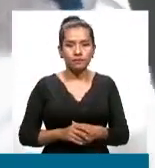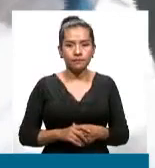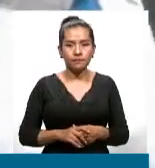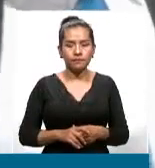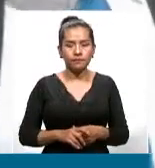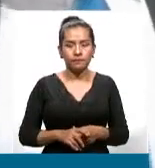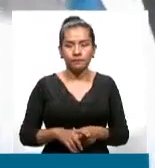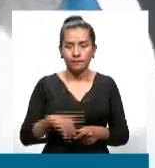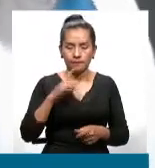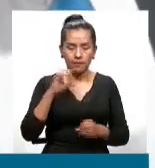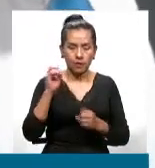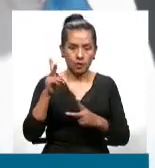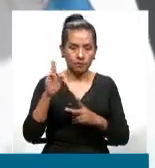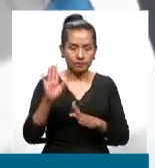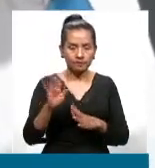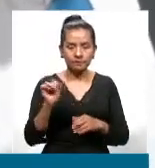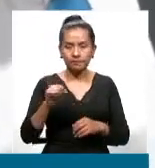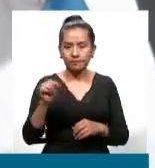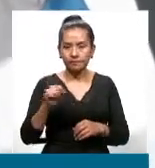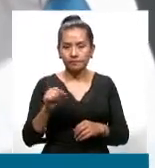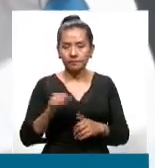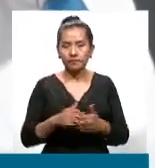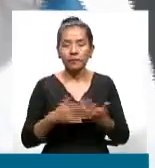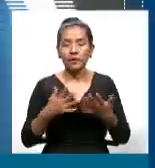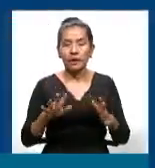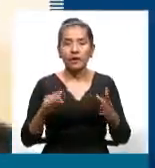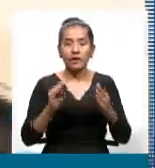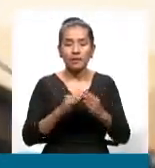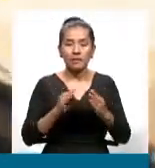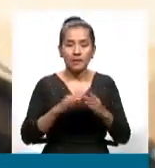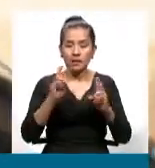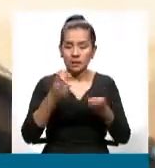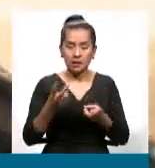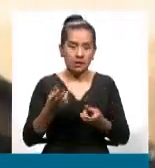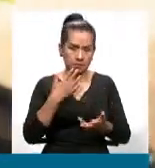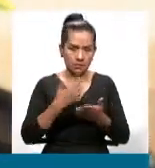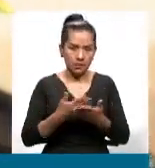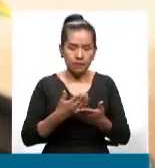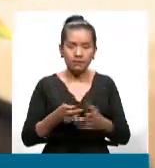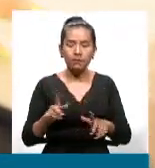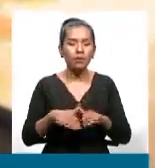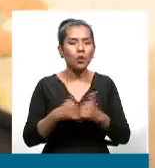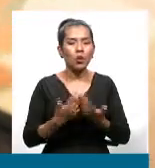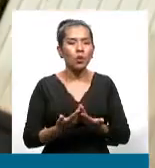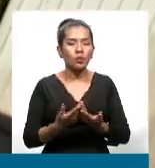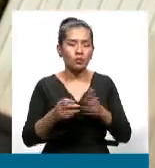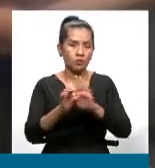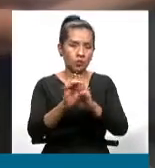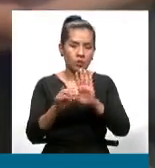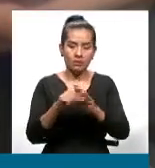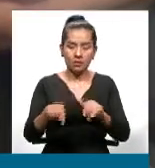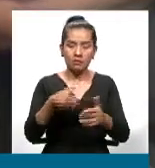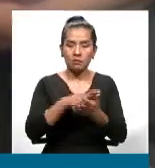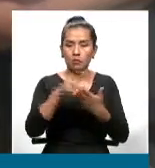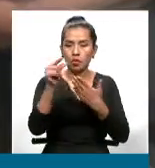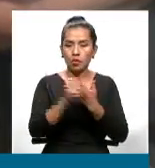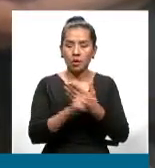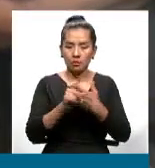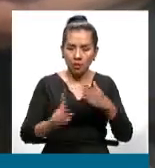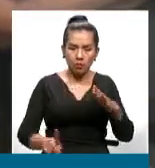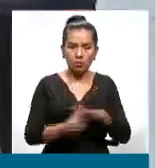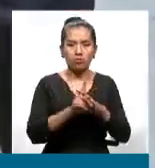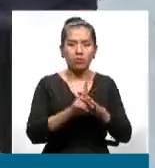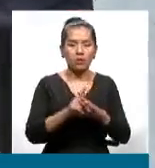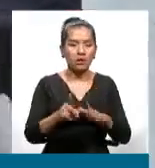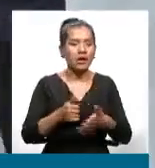Ok, justamente es interesante esto, ¿Cómo llega, digamos, este Programa Fiscal Financiero hasta